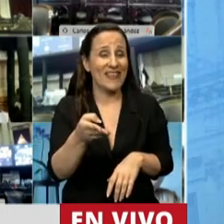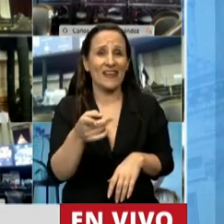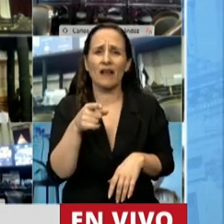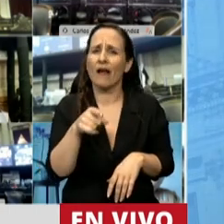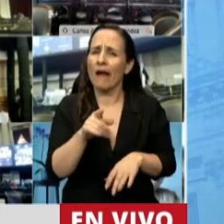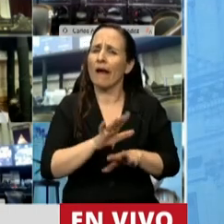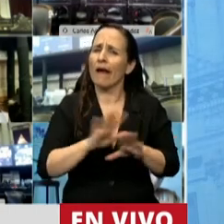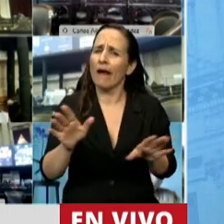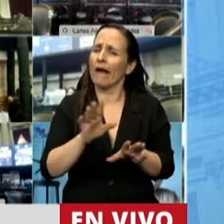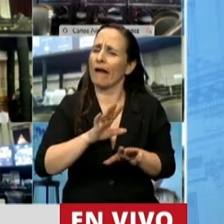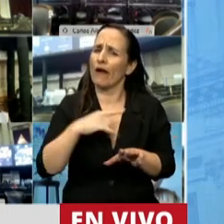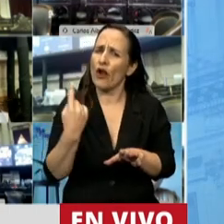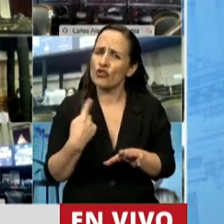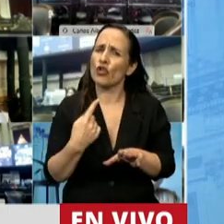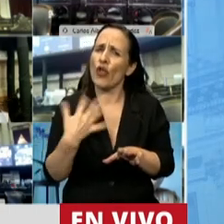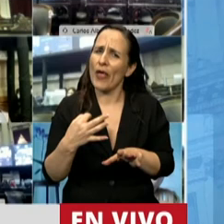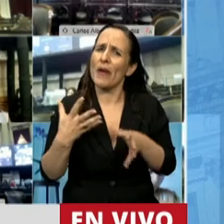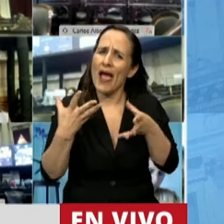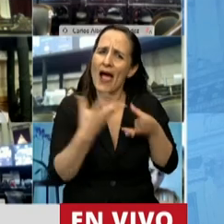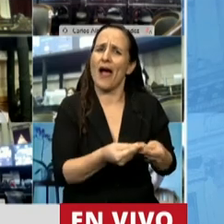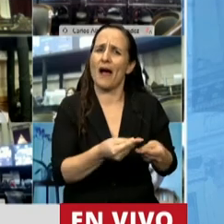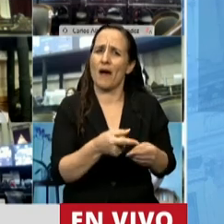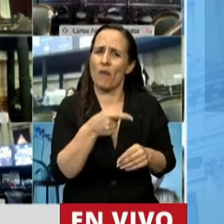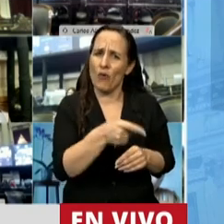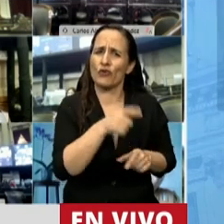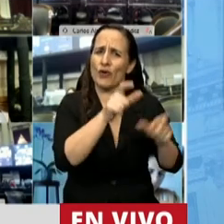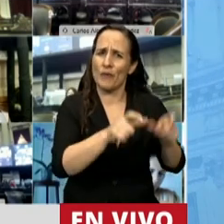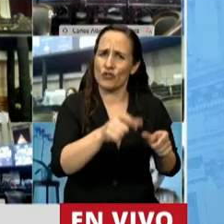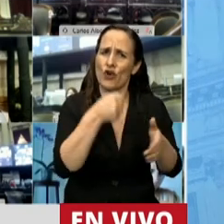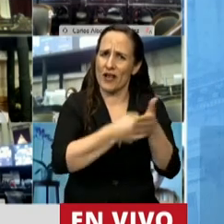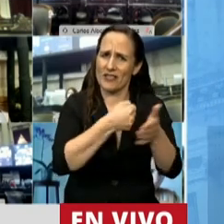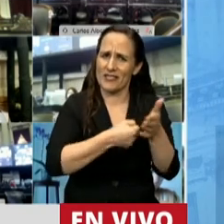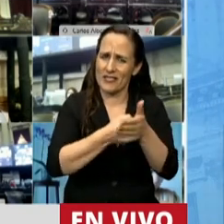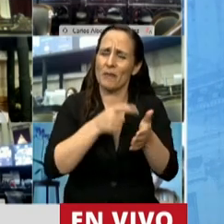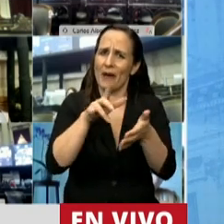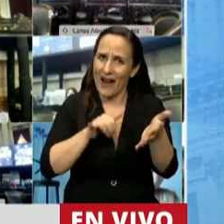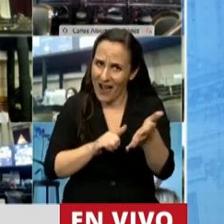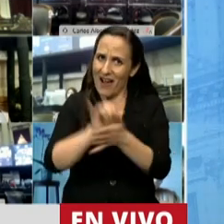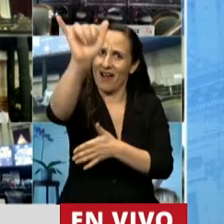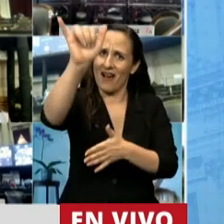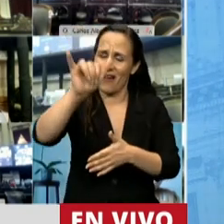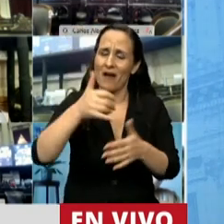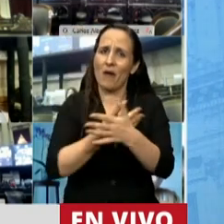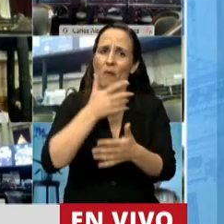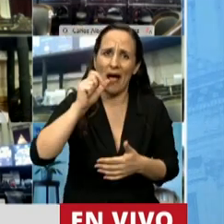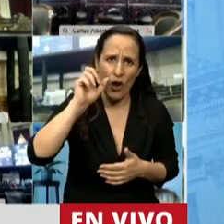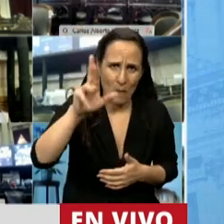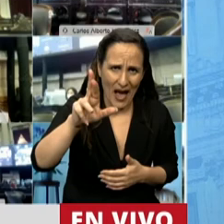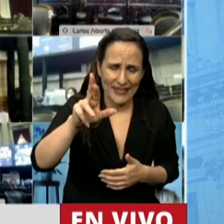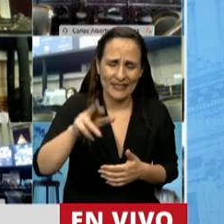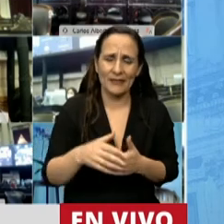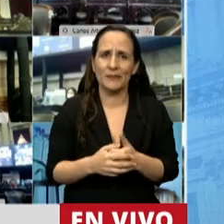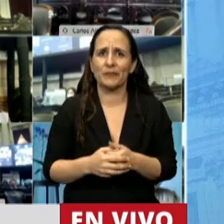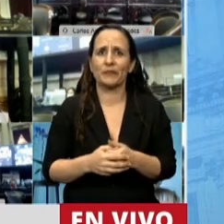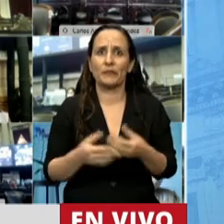no dejemos de acompañar a la gente que está peleando por la apertura del aeropuerto El Palomar y por la apertura, digamos, por